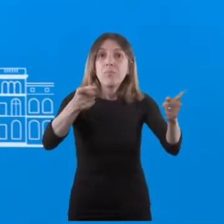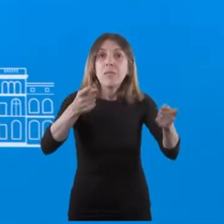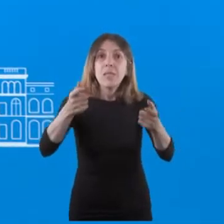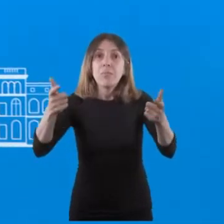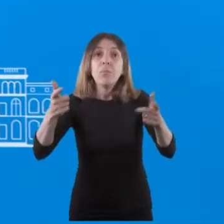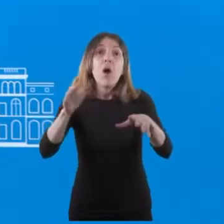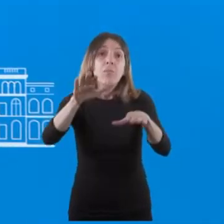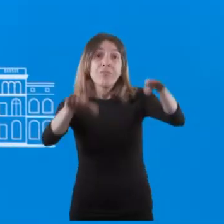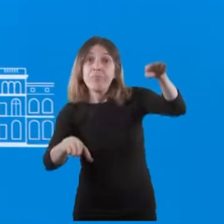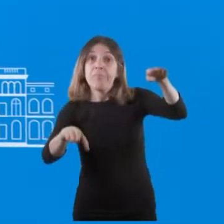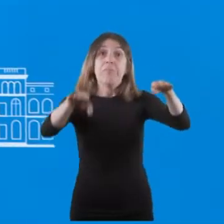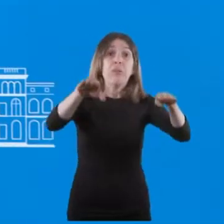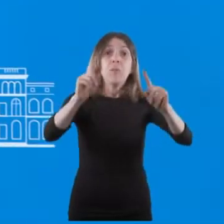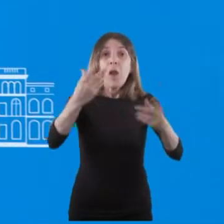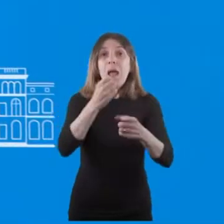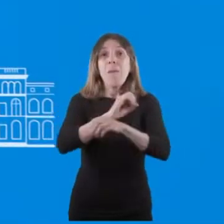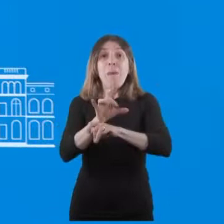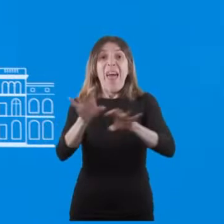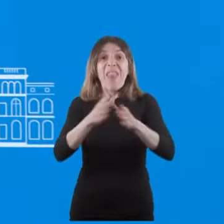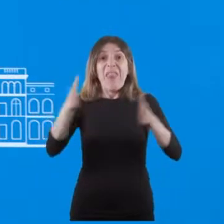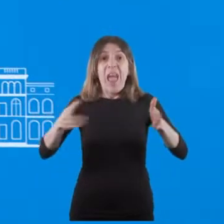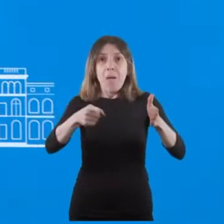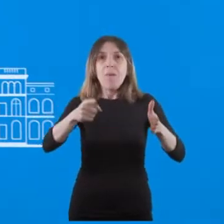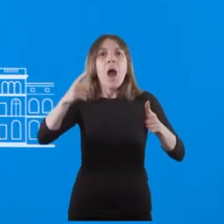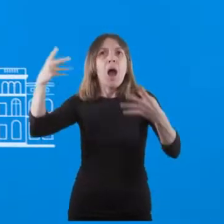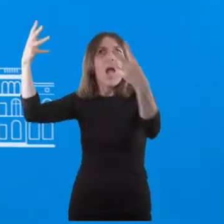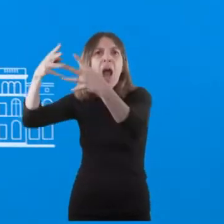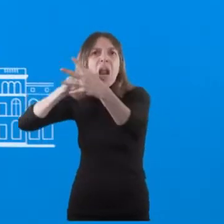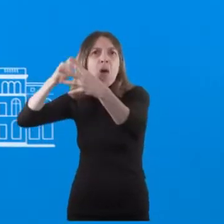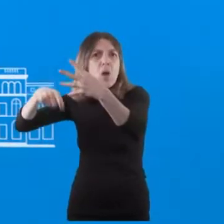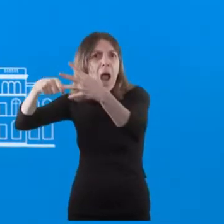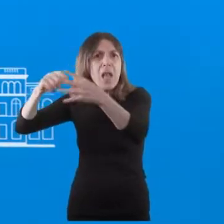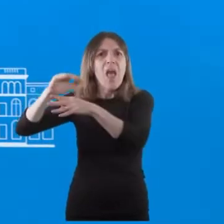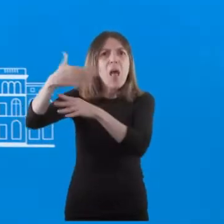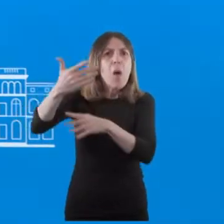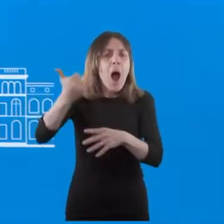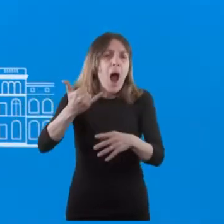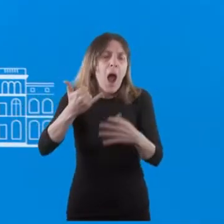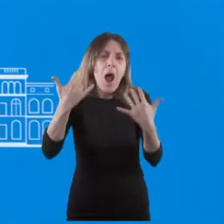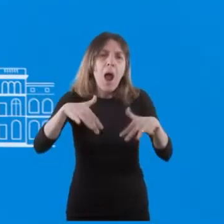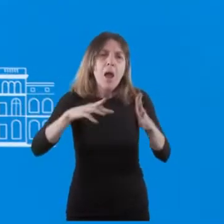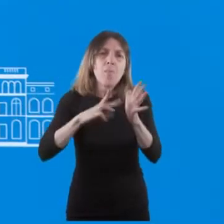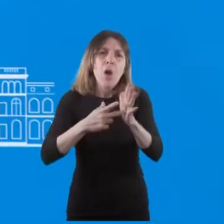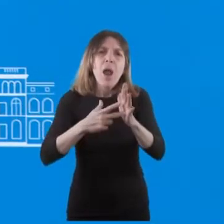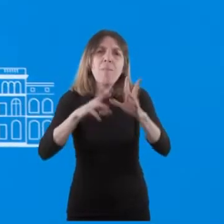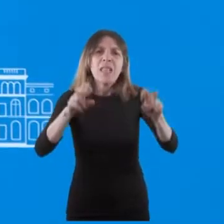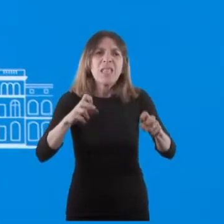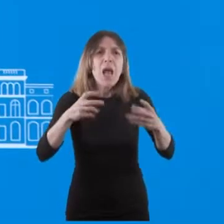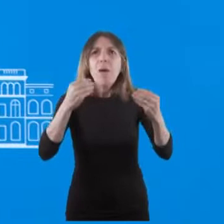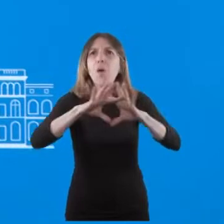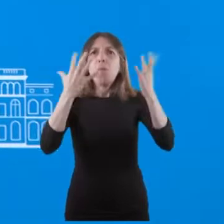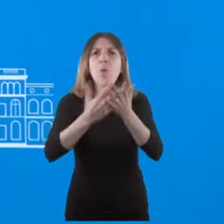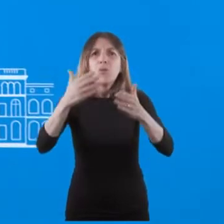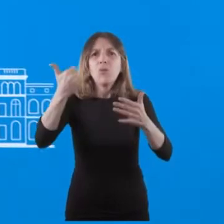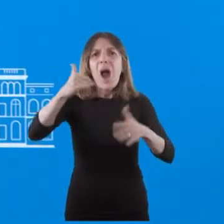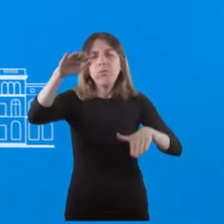después de la pandemia y después de la guerra y durante la guerra en Ucrania, hay también un shock con respecto a la redistribución en el mundo, se está